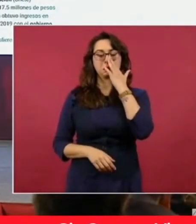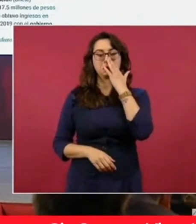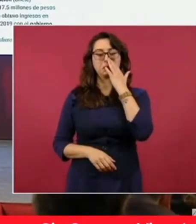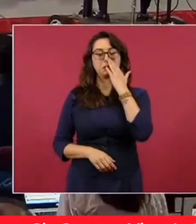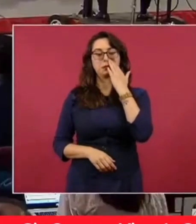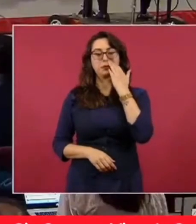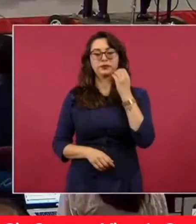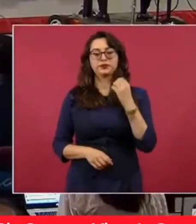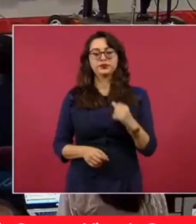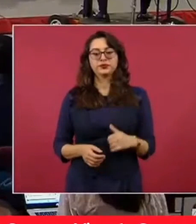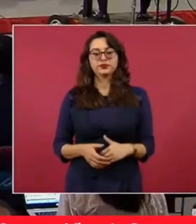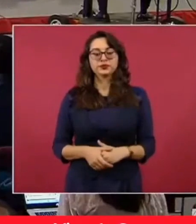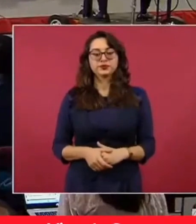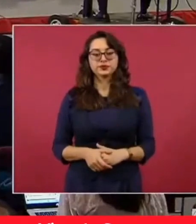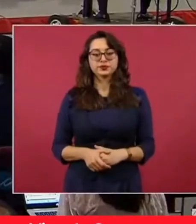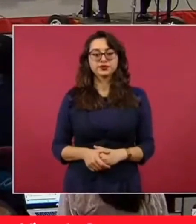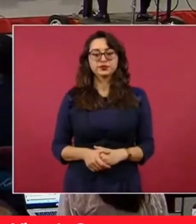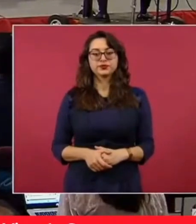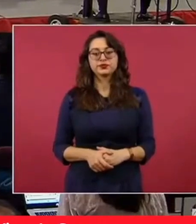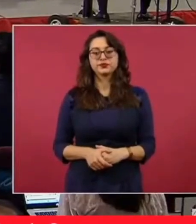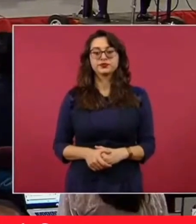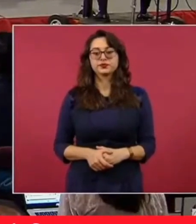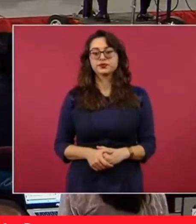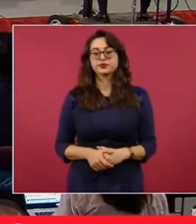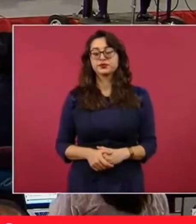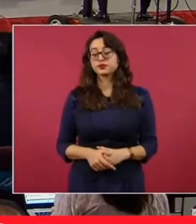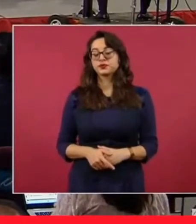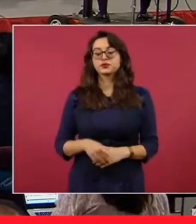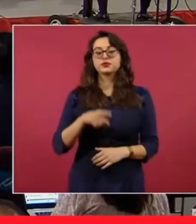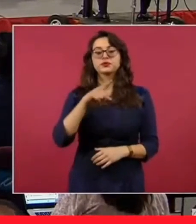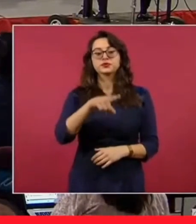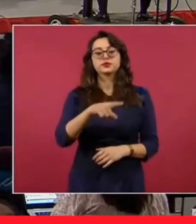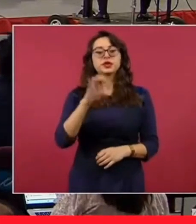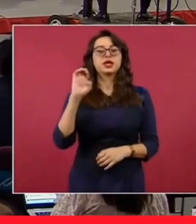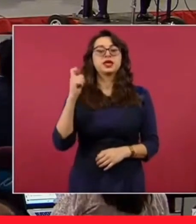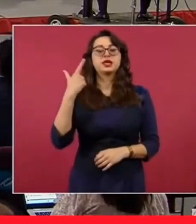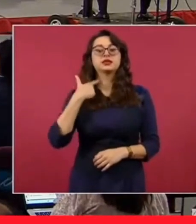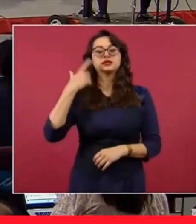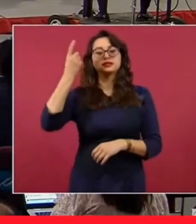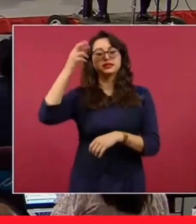exdirector general de Mexicanos primero Sinaloa